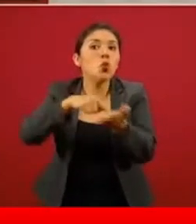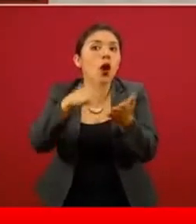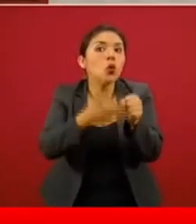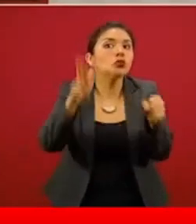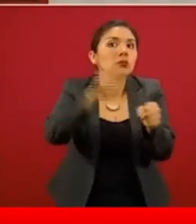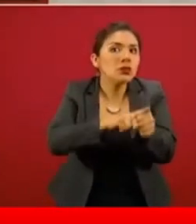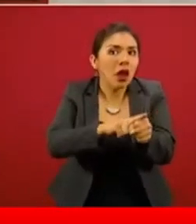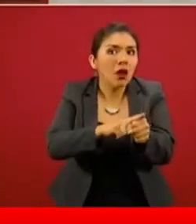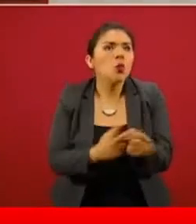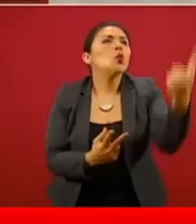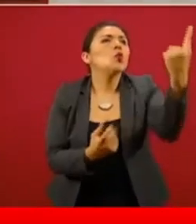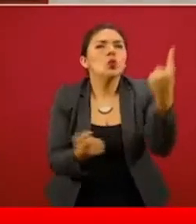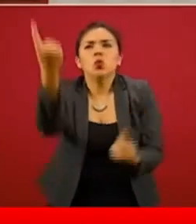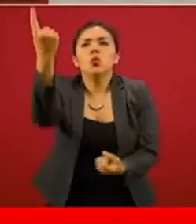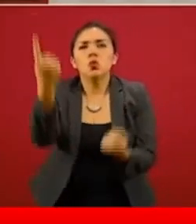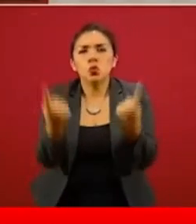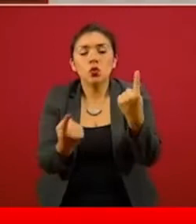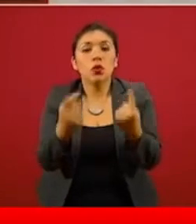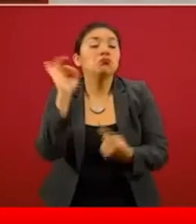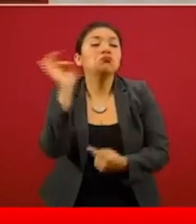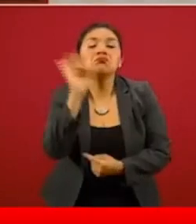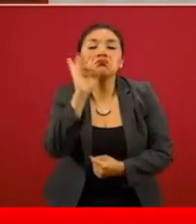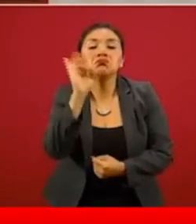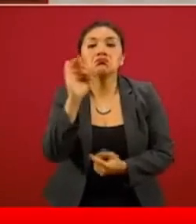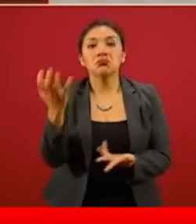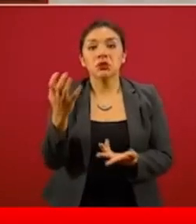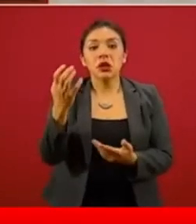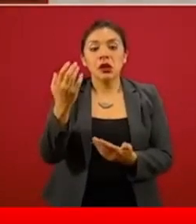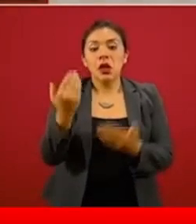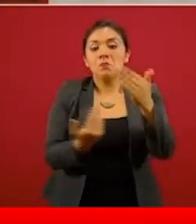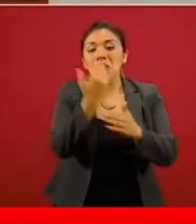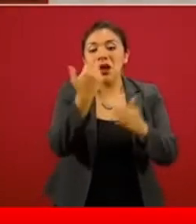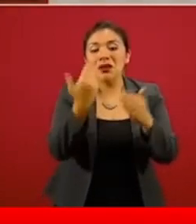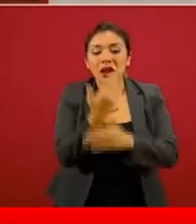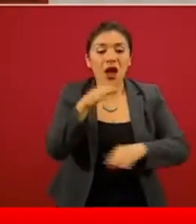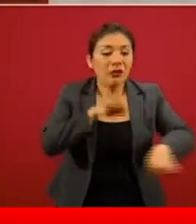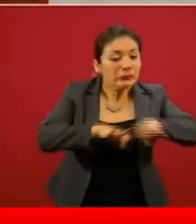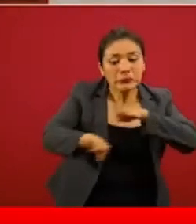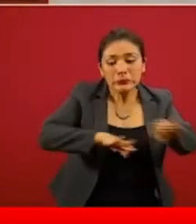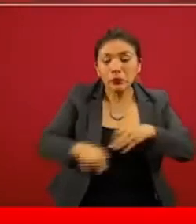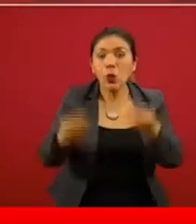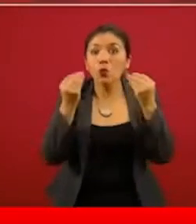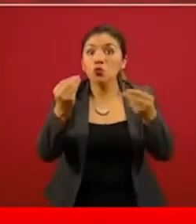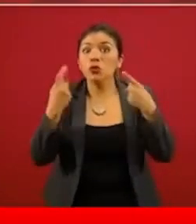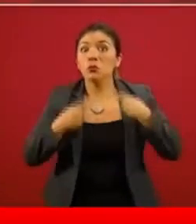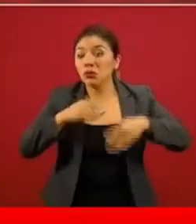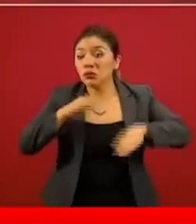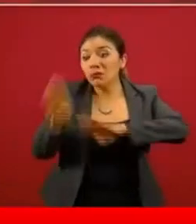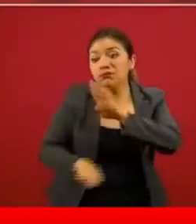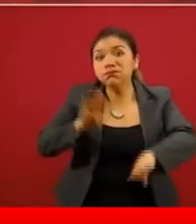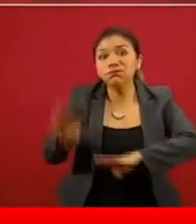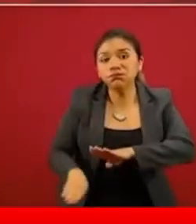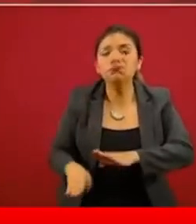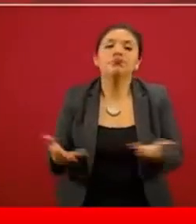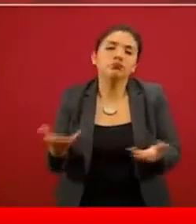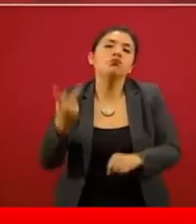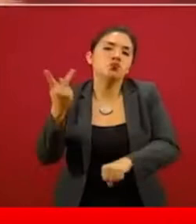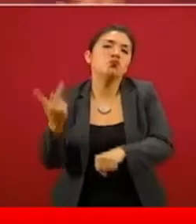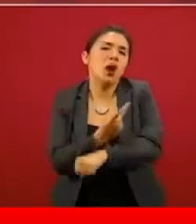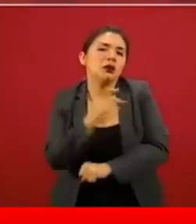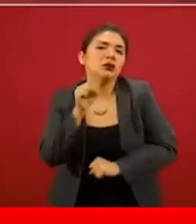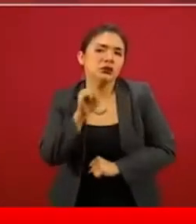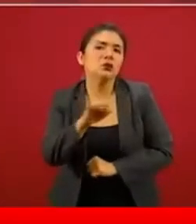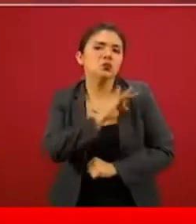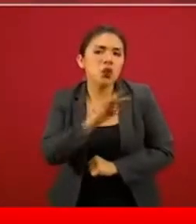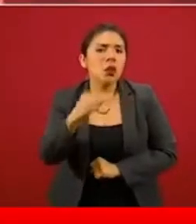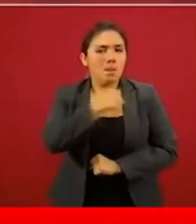en concreto si en el turno correspondiente hubo muchos casos y estos casos perdieron la vida. Puede ocurrir a